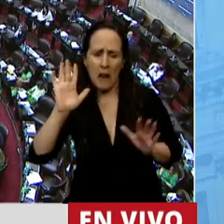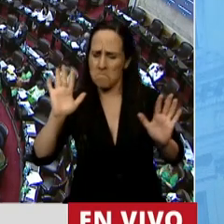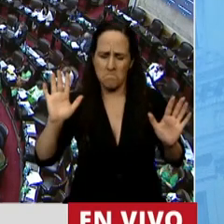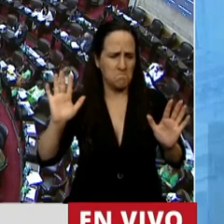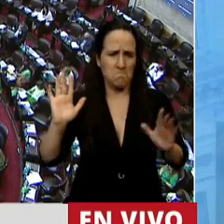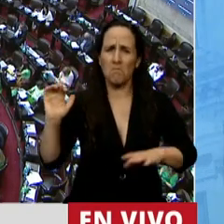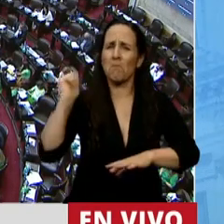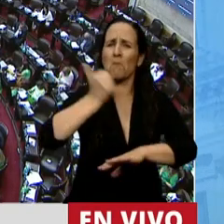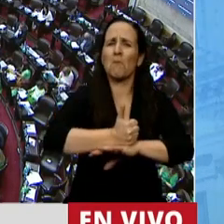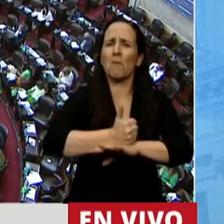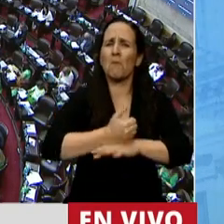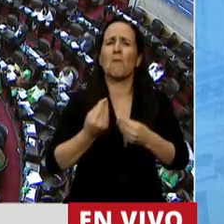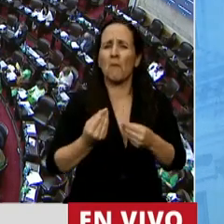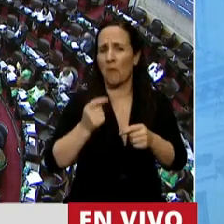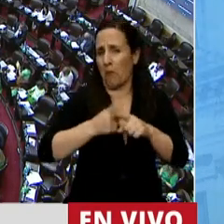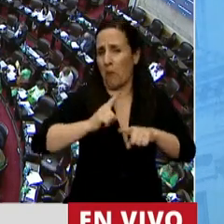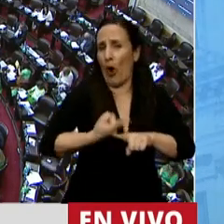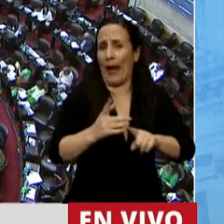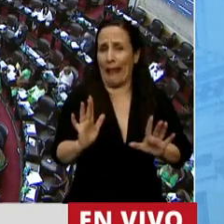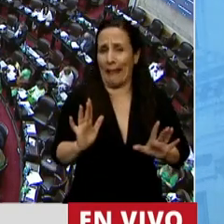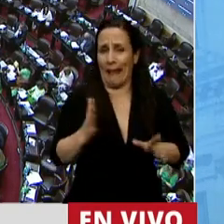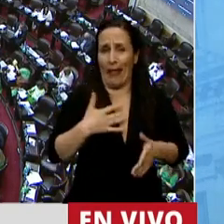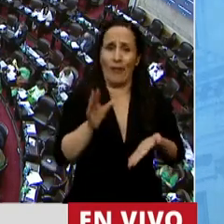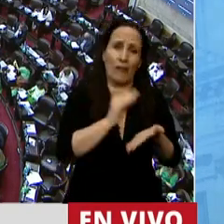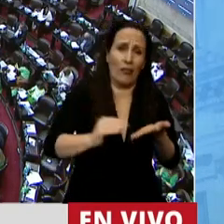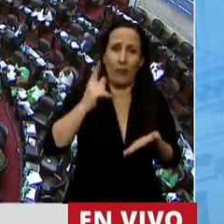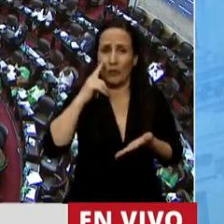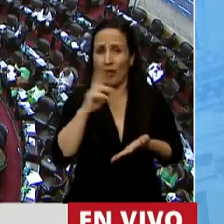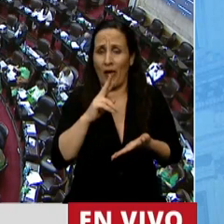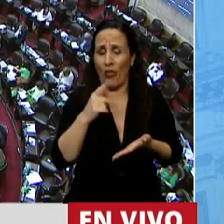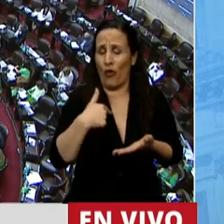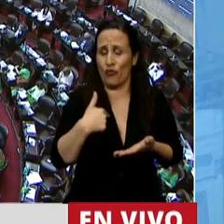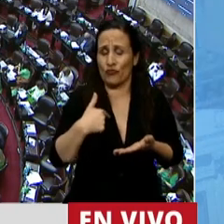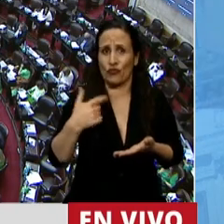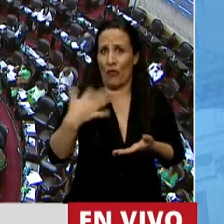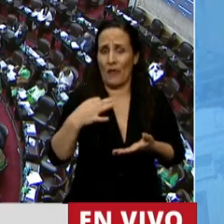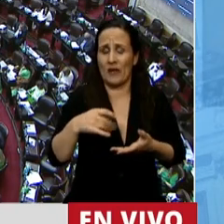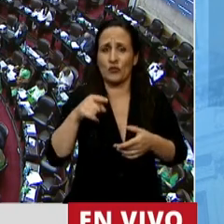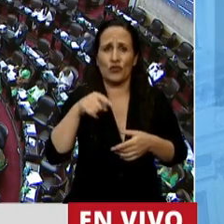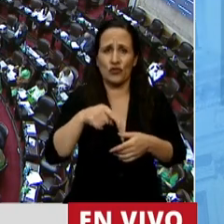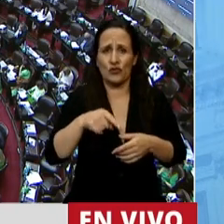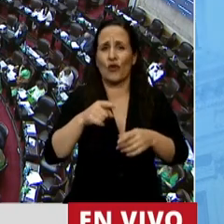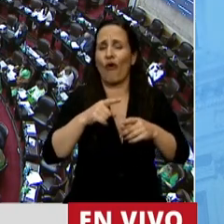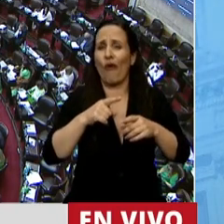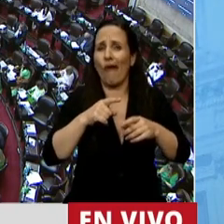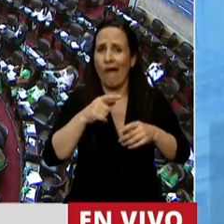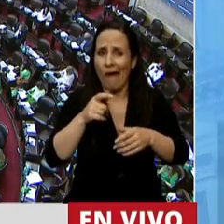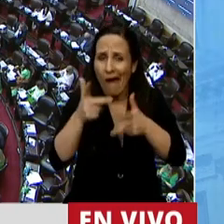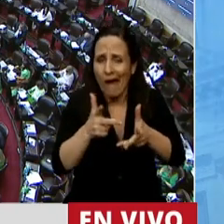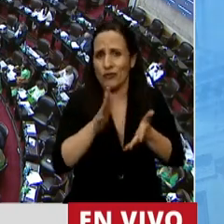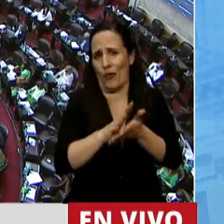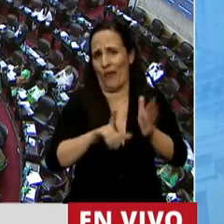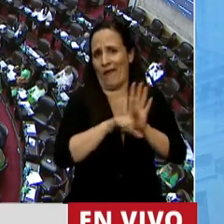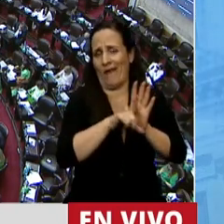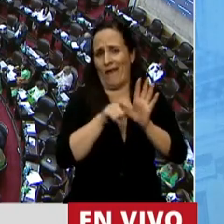somos diputados y diputadas que debemos legislar sobre políticas públicas. Y en este punto me detengo, porque en